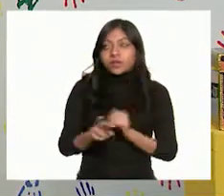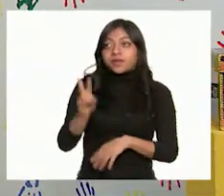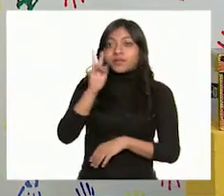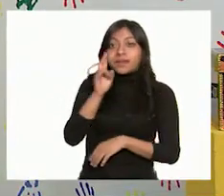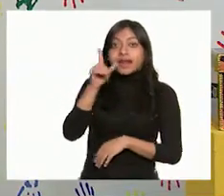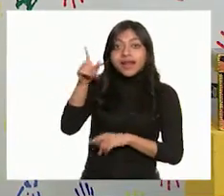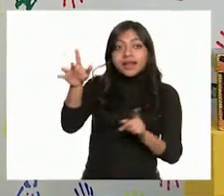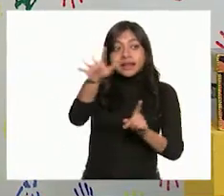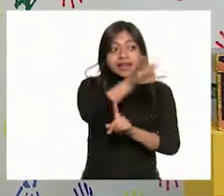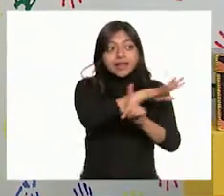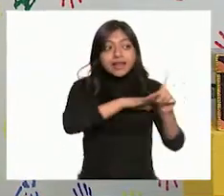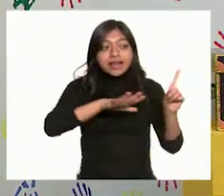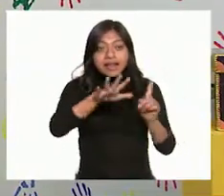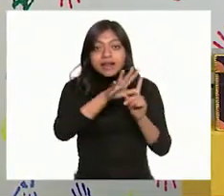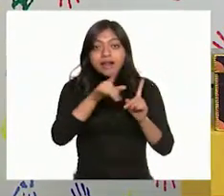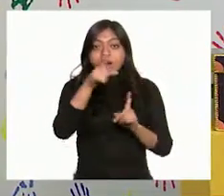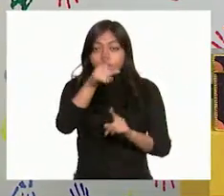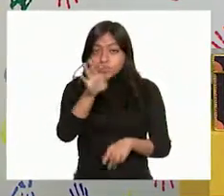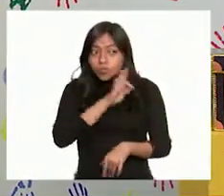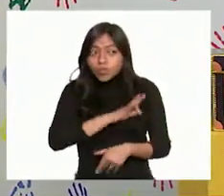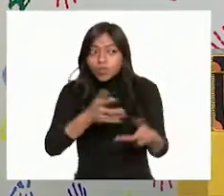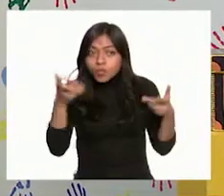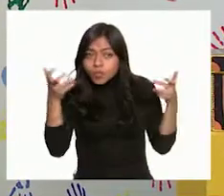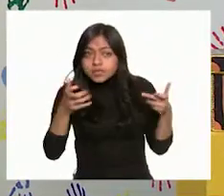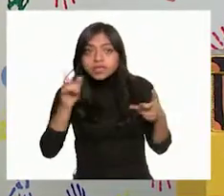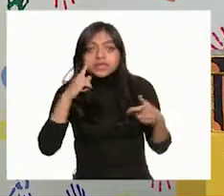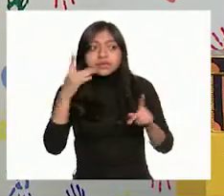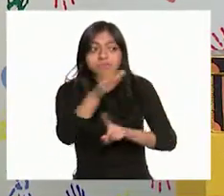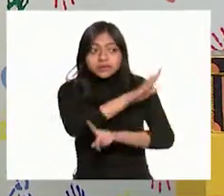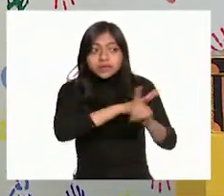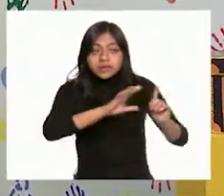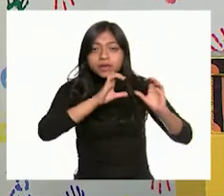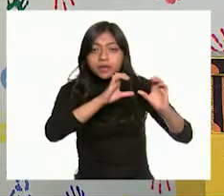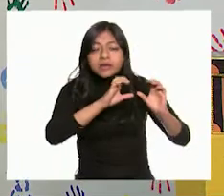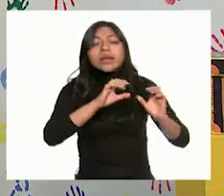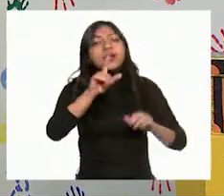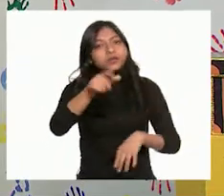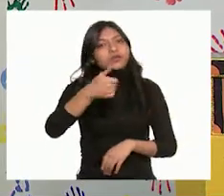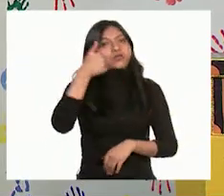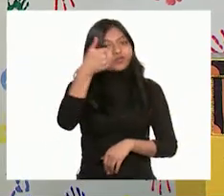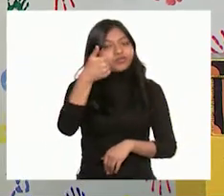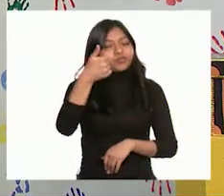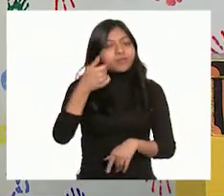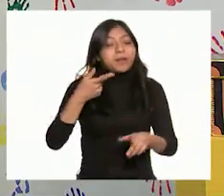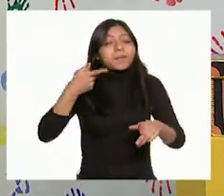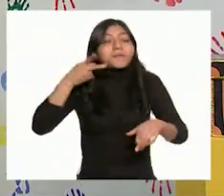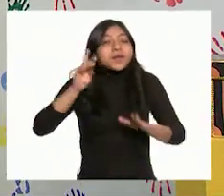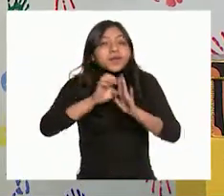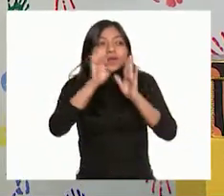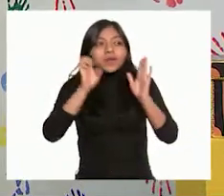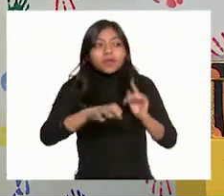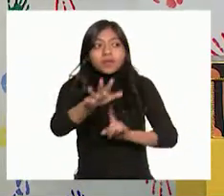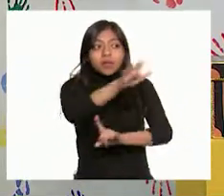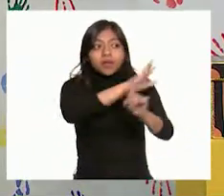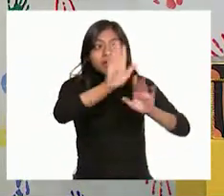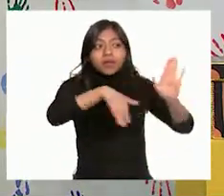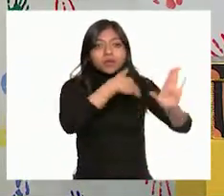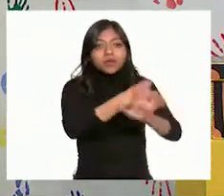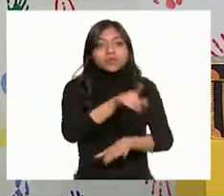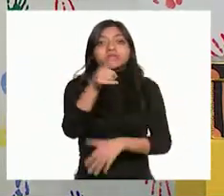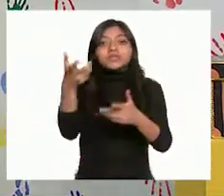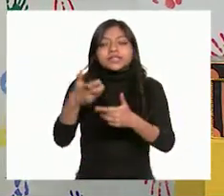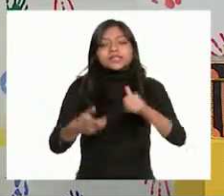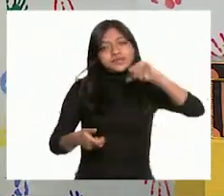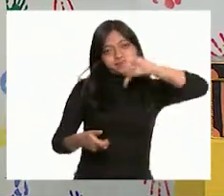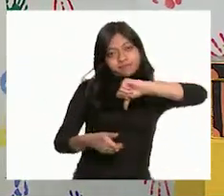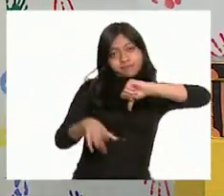acciones que se pueden realizar entre todas y todos para proteger el medio ambiente o con un pulgar abajo si no lo son. ¿Estás lista, Mariana?